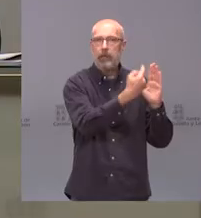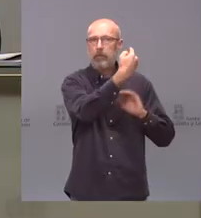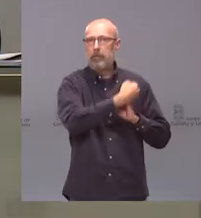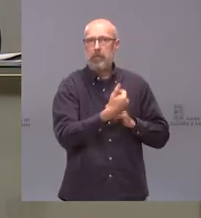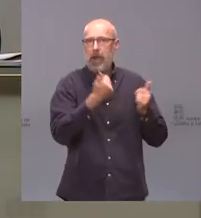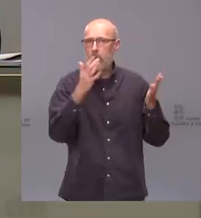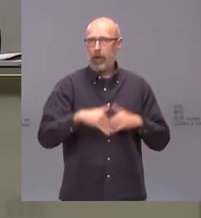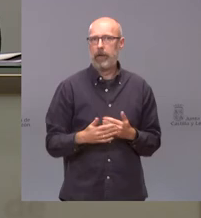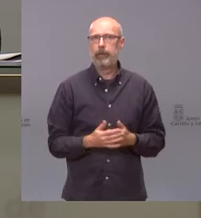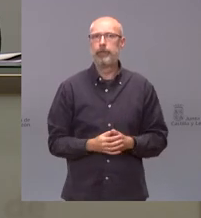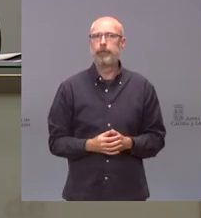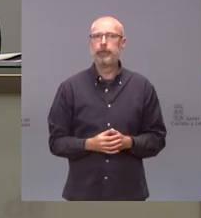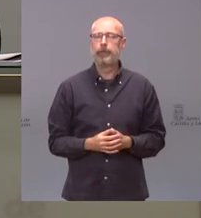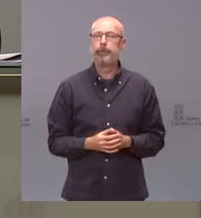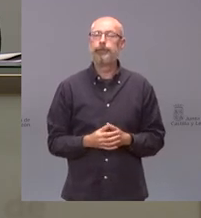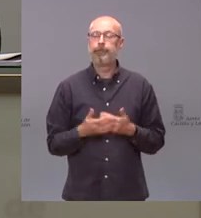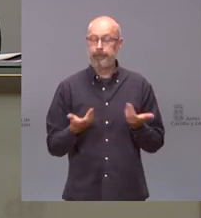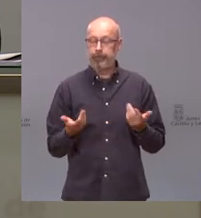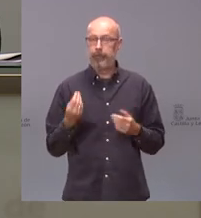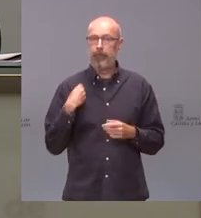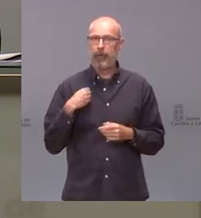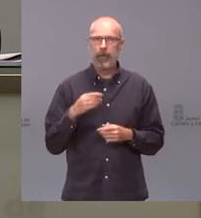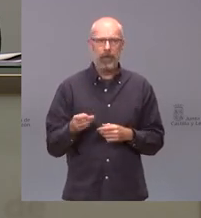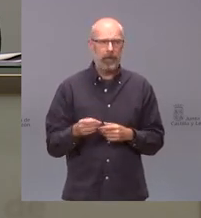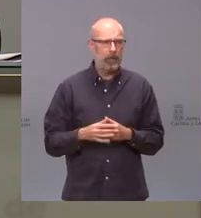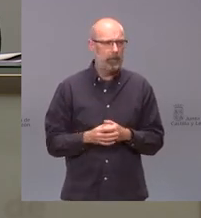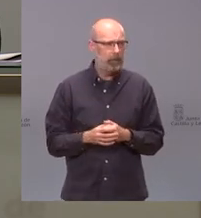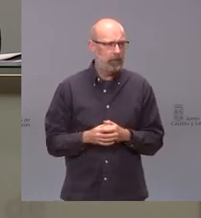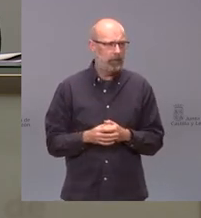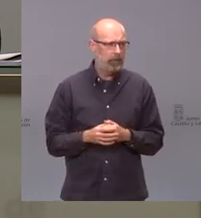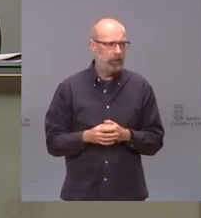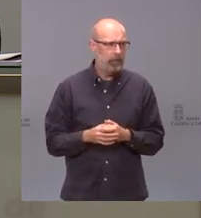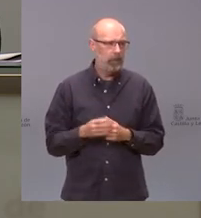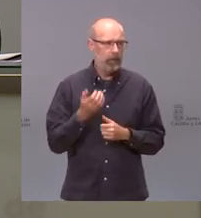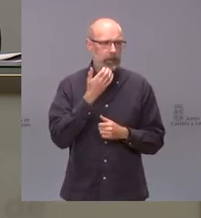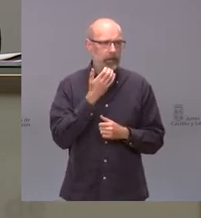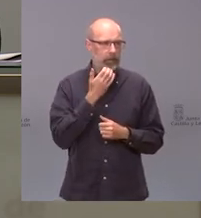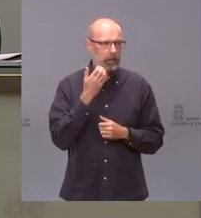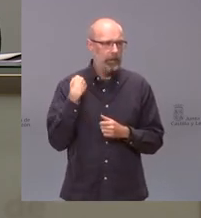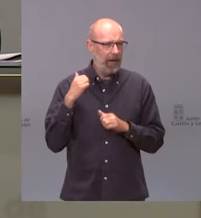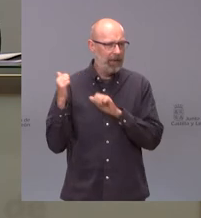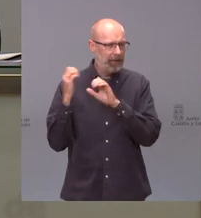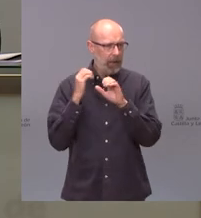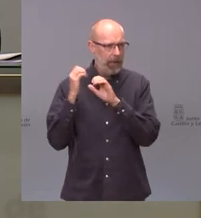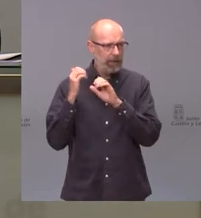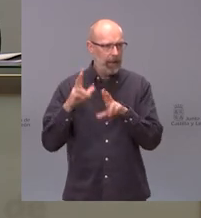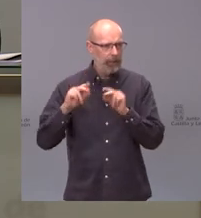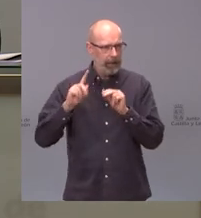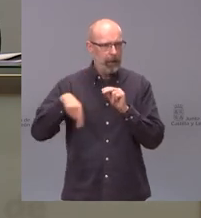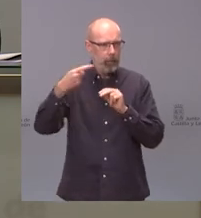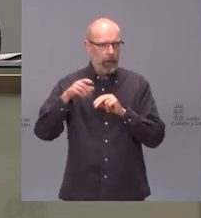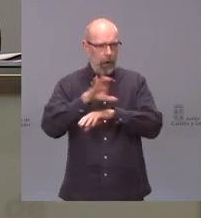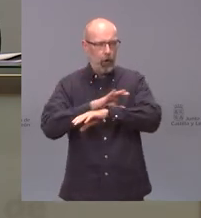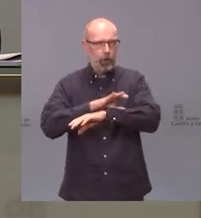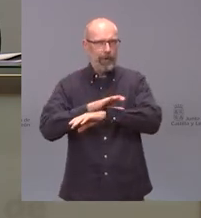Medidas el hecho de que en las que están ahora adoptándose y una vez que ya se ha pasado el pico de Semana Santa como dijo la consejera Casado